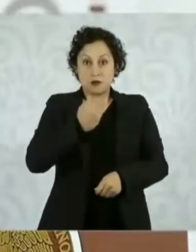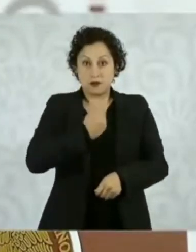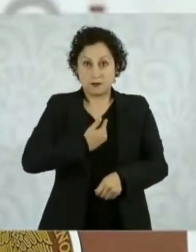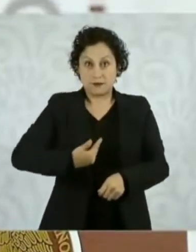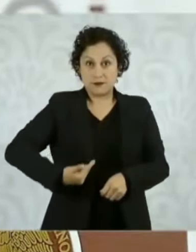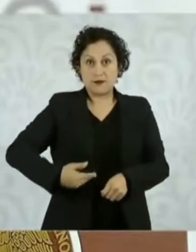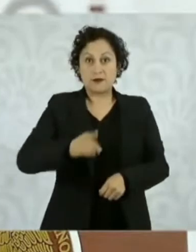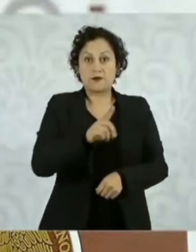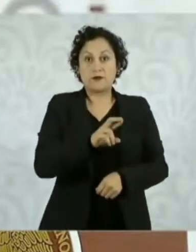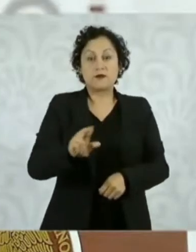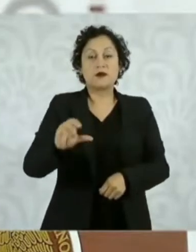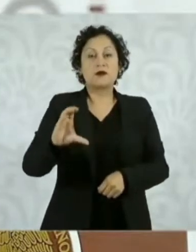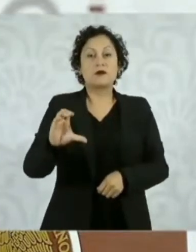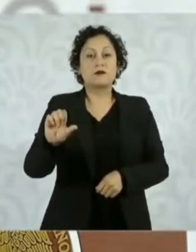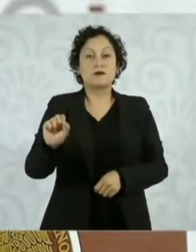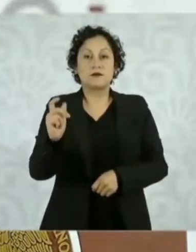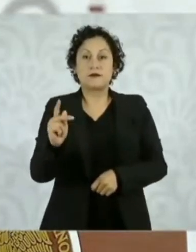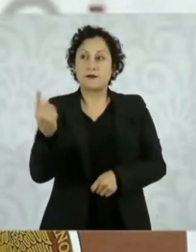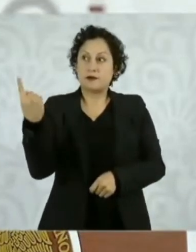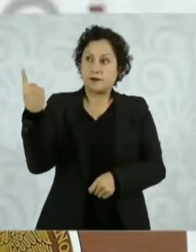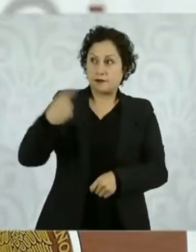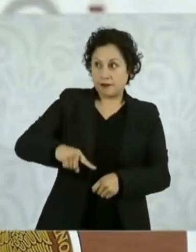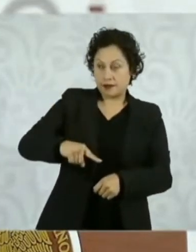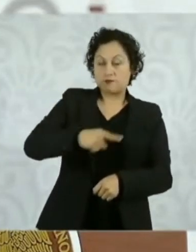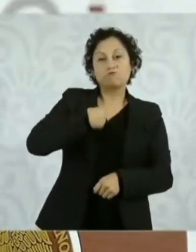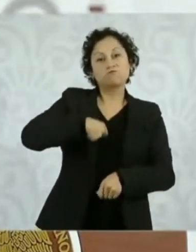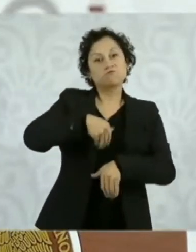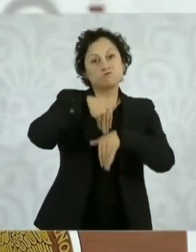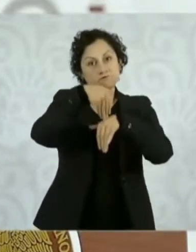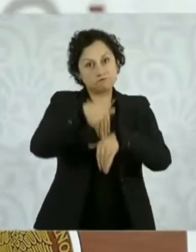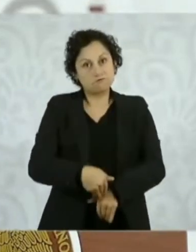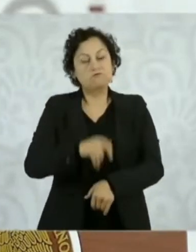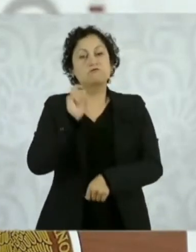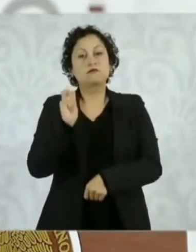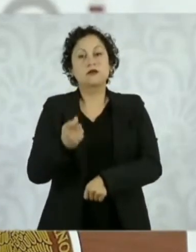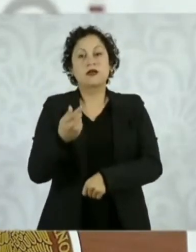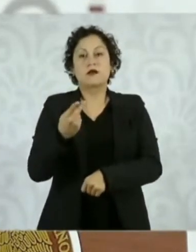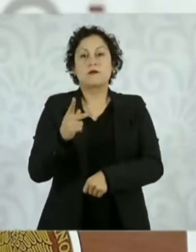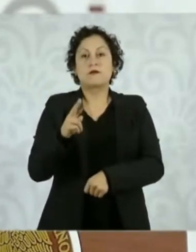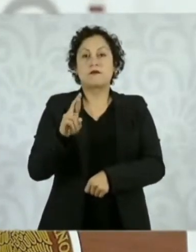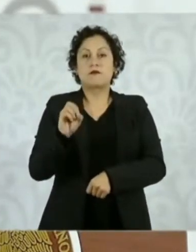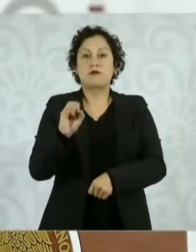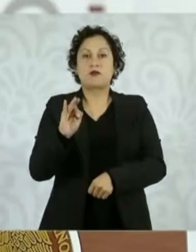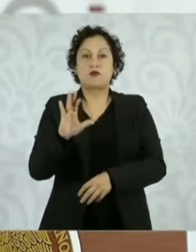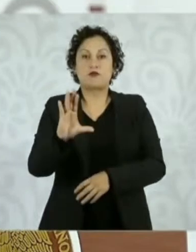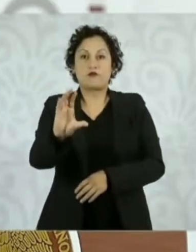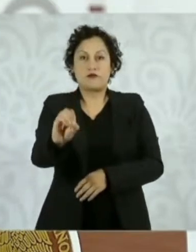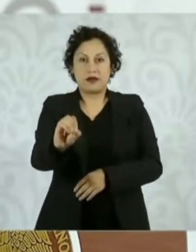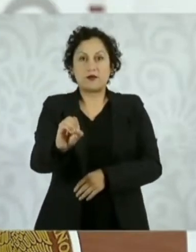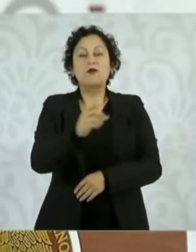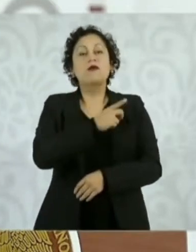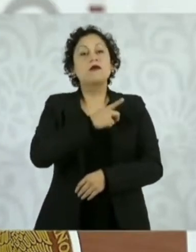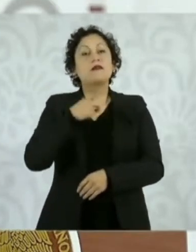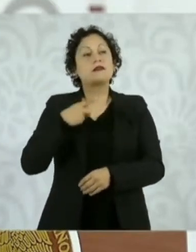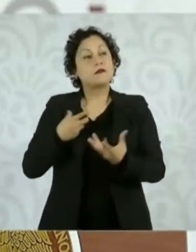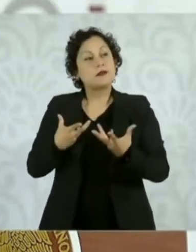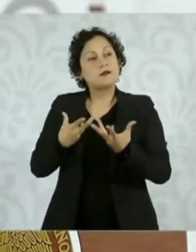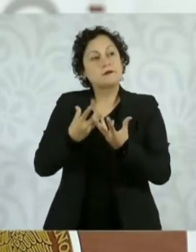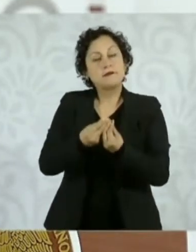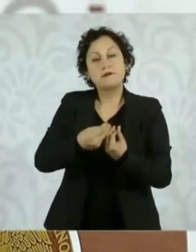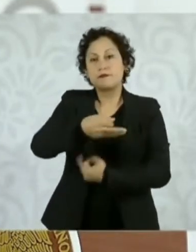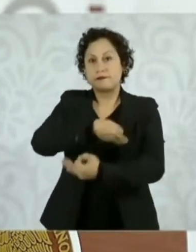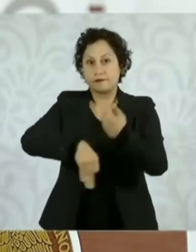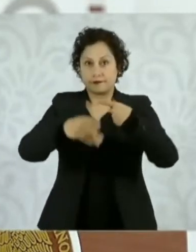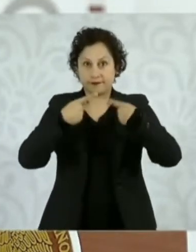doctora Claudia Sheinbaum Pardo, de tener a la Procuraduría Federal del Consumidor mucho más cercana a la gente. Parte de